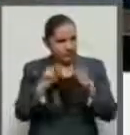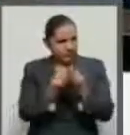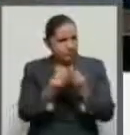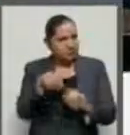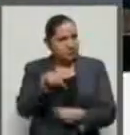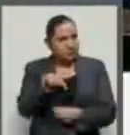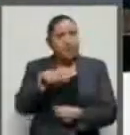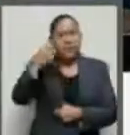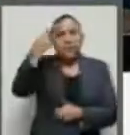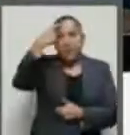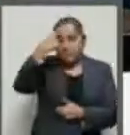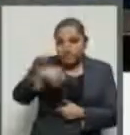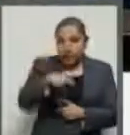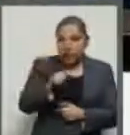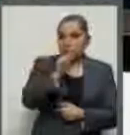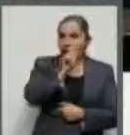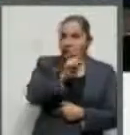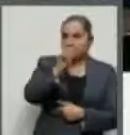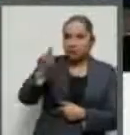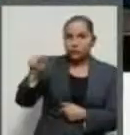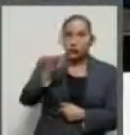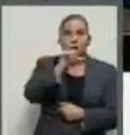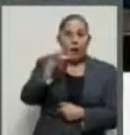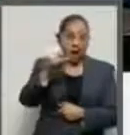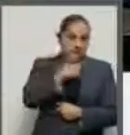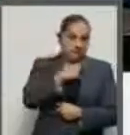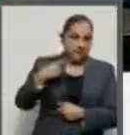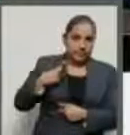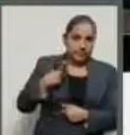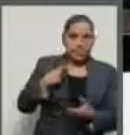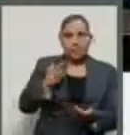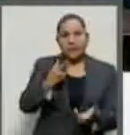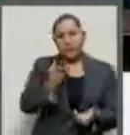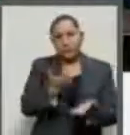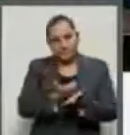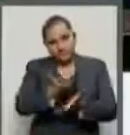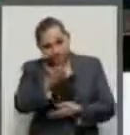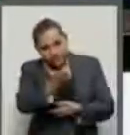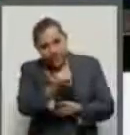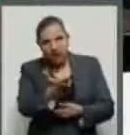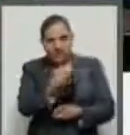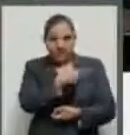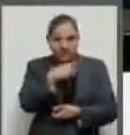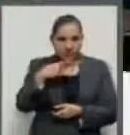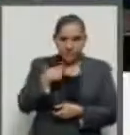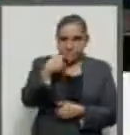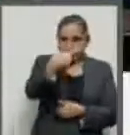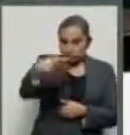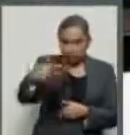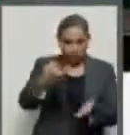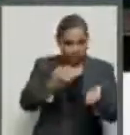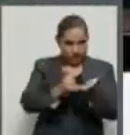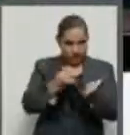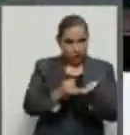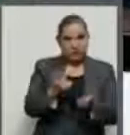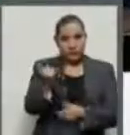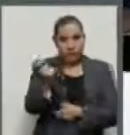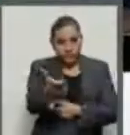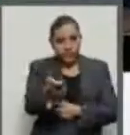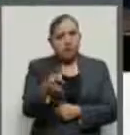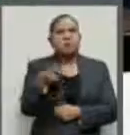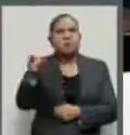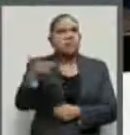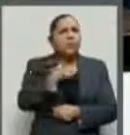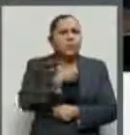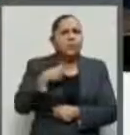favor, en contra de las cantidades a pagar por adeudo propio, solo proceda cuando